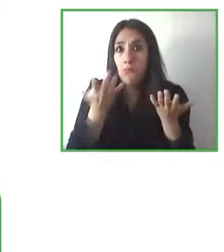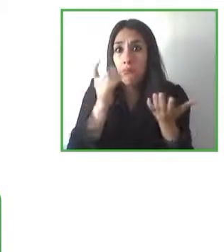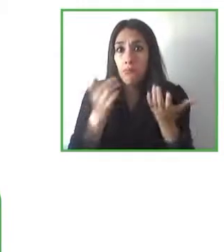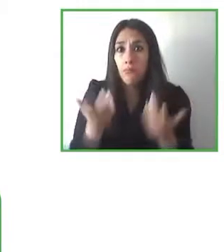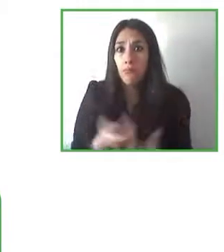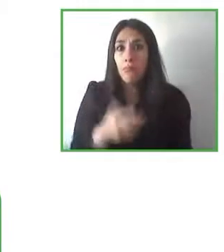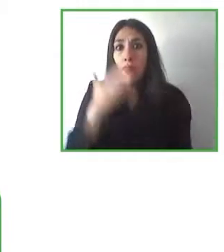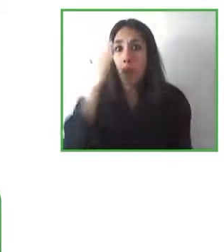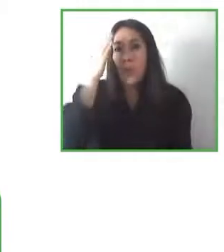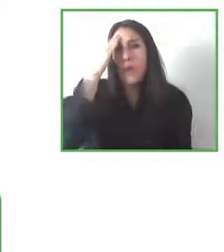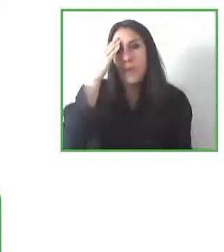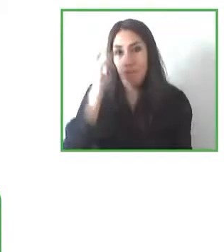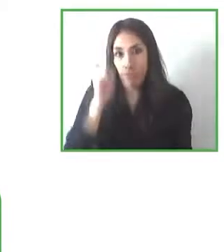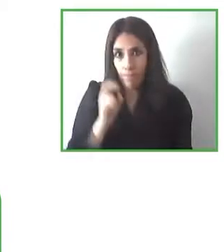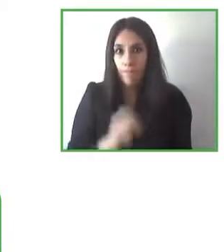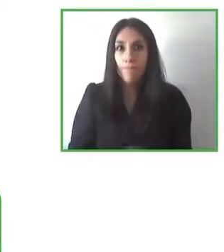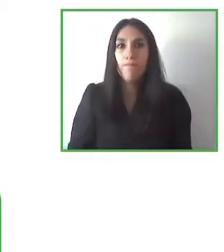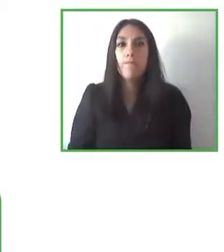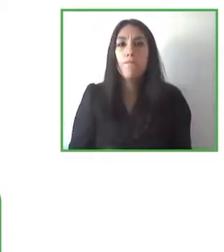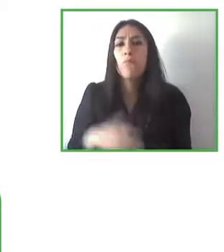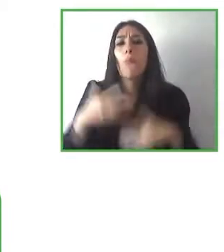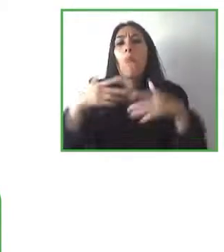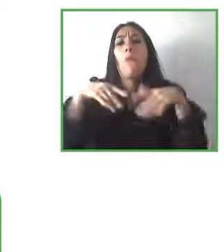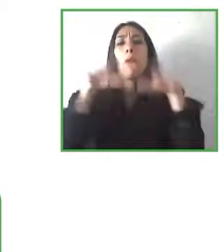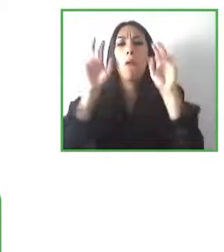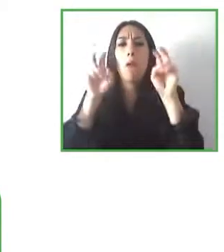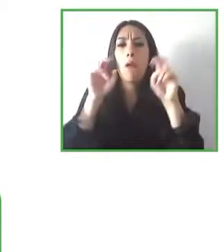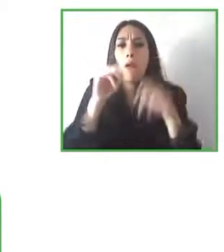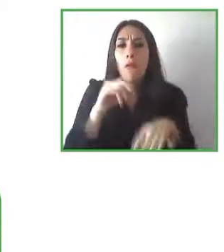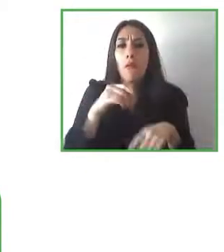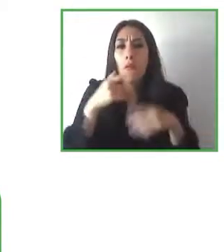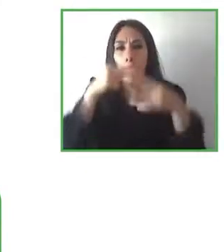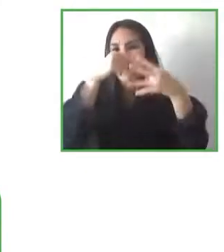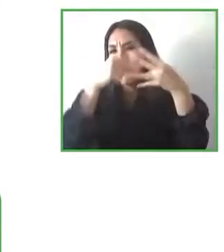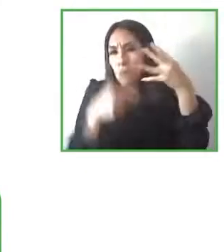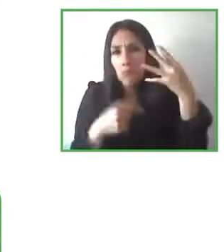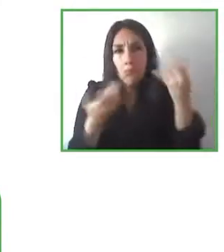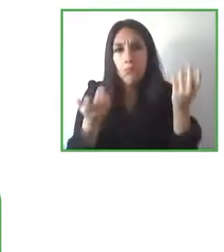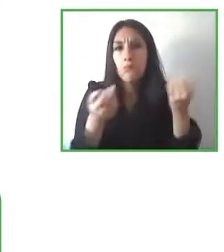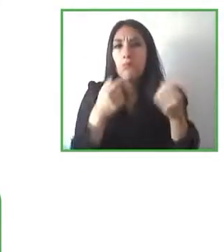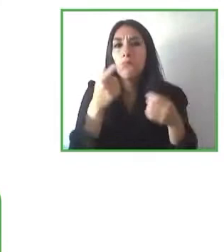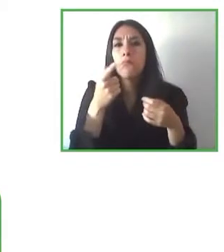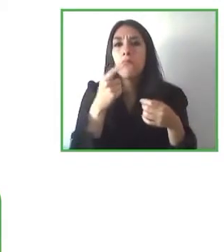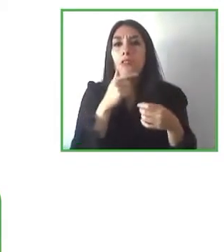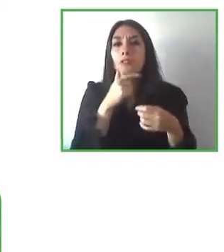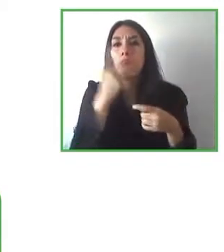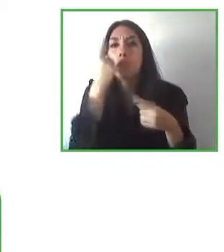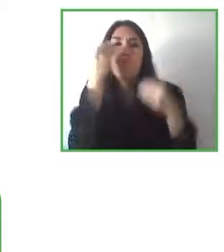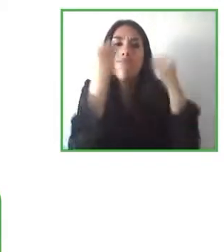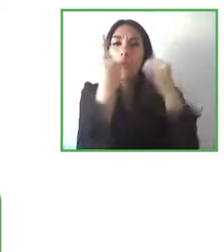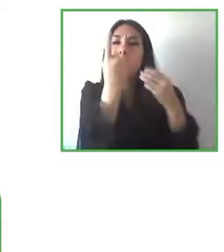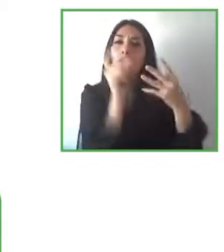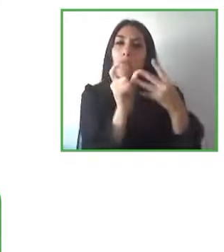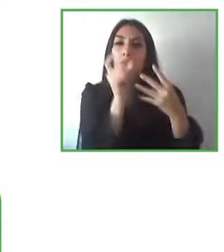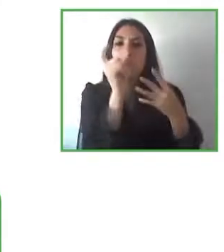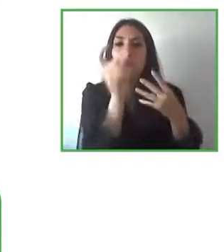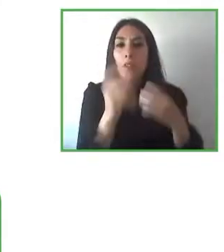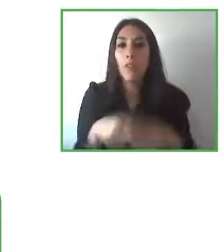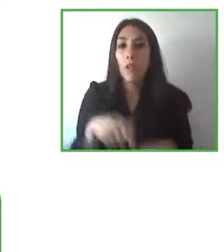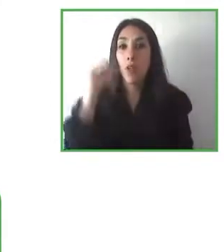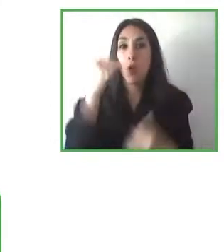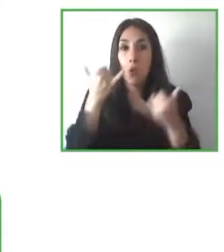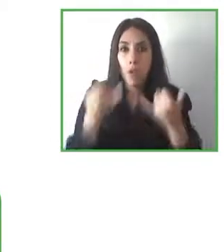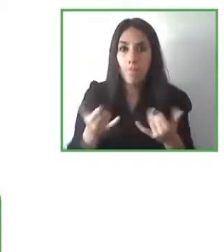resumen colofón muy breve a cada uno de vosotros vamos a empezar nuevamente por orden por favor Pablo adelante